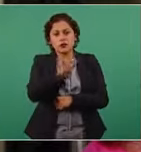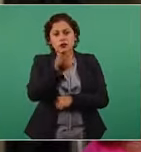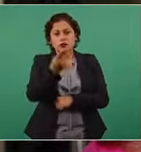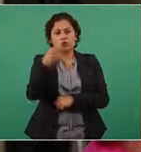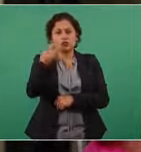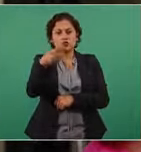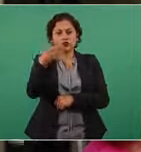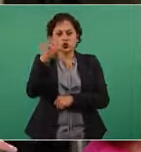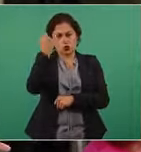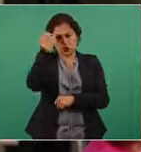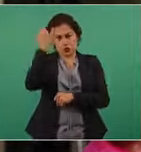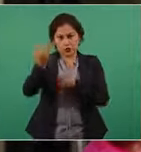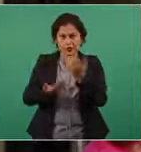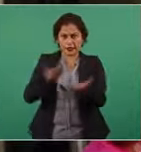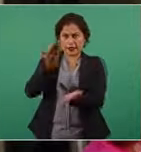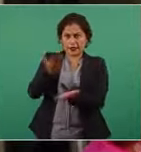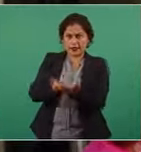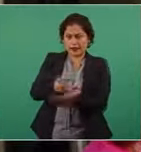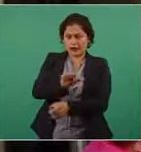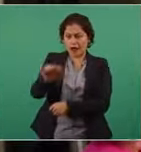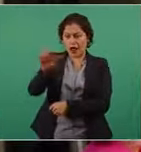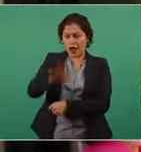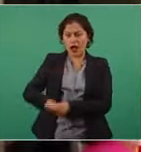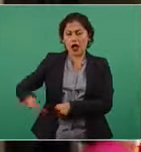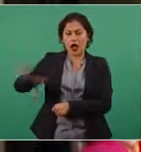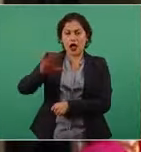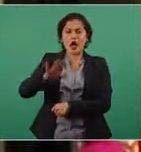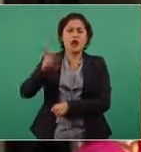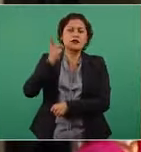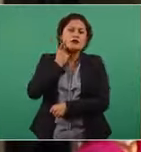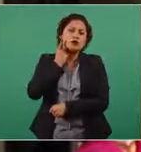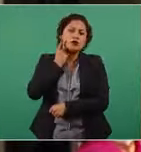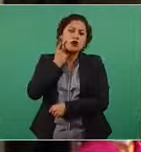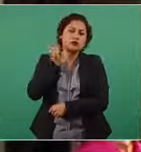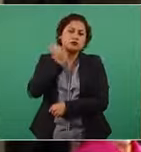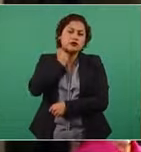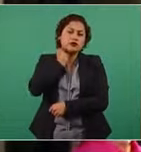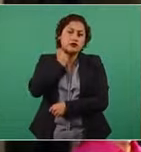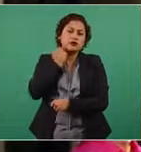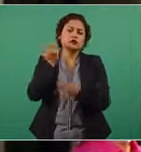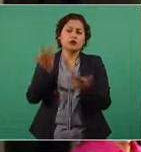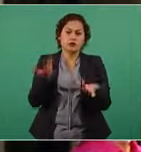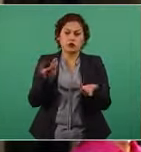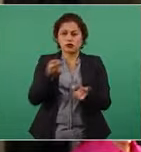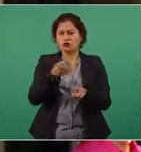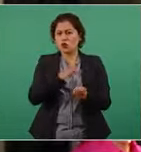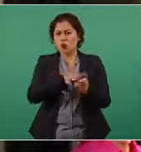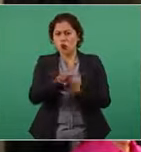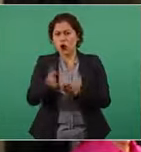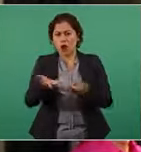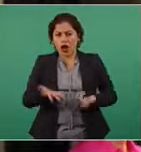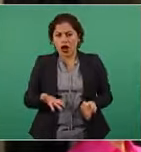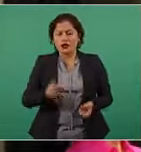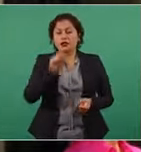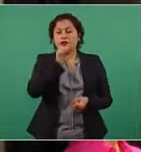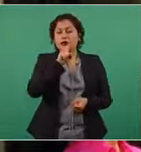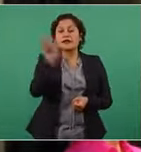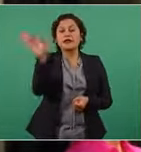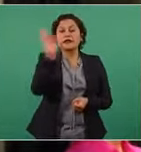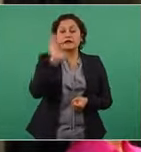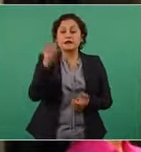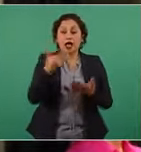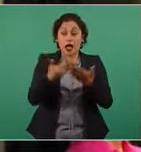usted ante el poder legislativo, vaya la expresión, y a su vez, si se tiene previsto una vez inicie el nuevo Congreso,